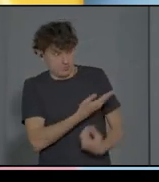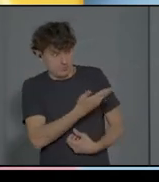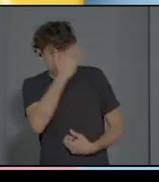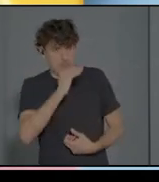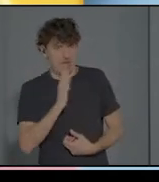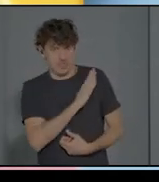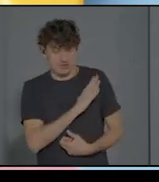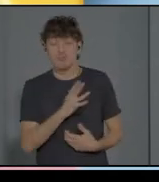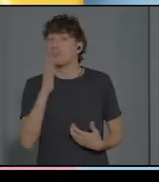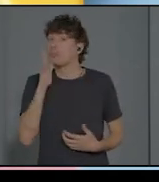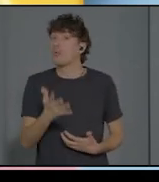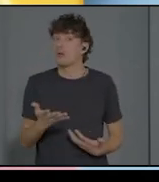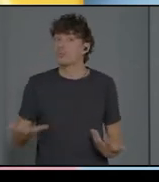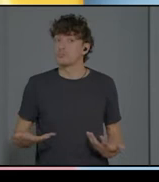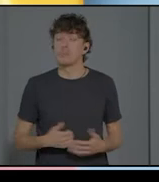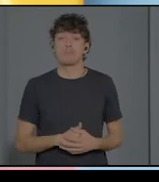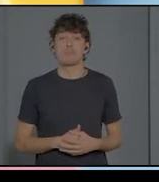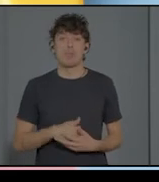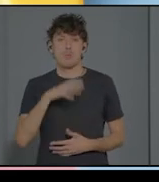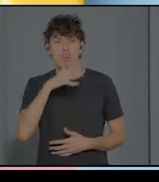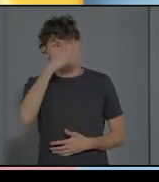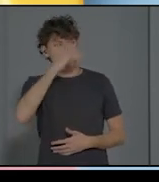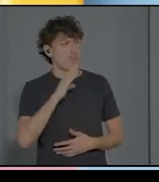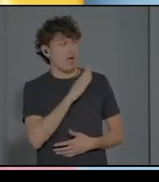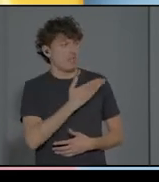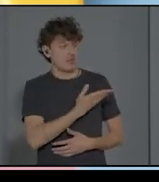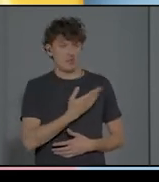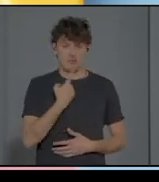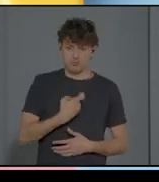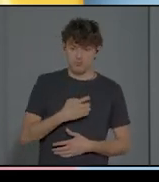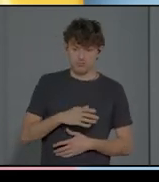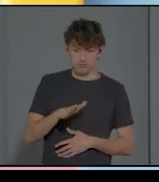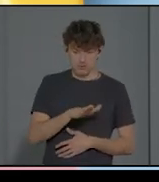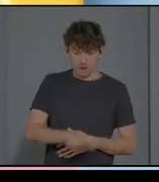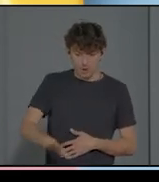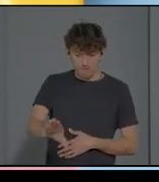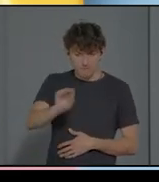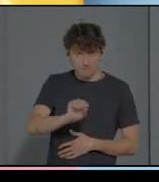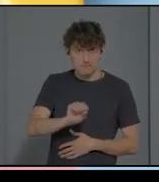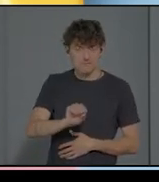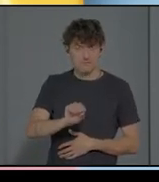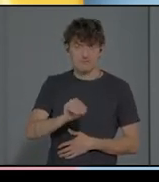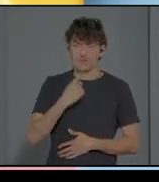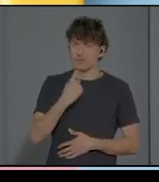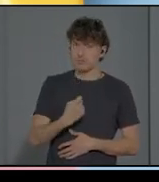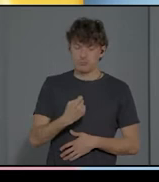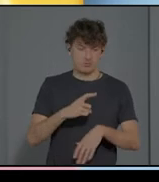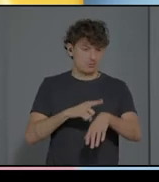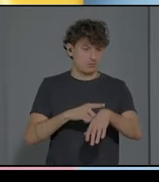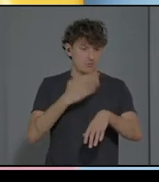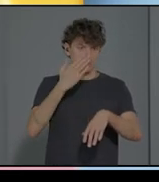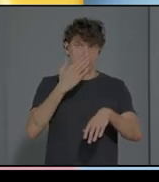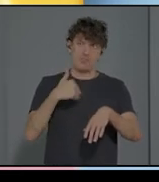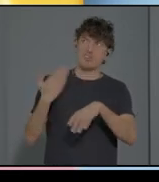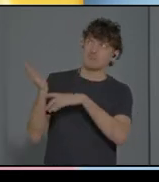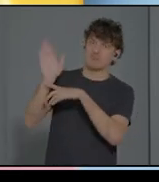tienen dificultad en entender al niño. No tengo tiempo para enseñárselo, pero una serie de estudios que se han